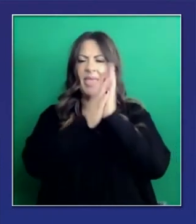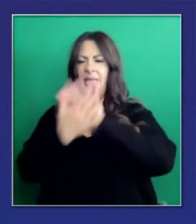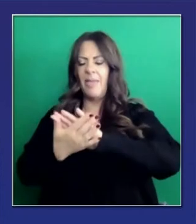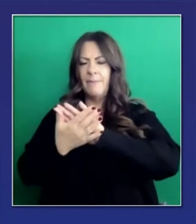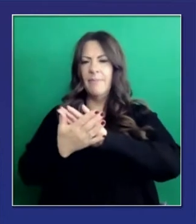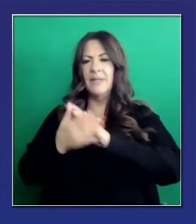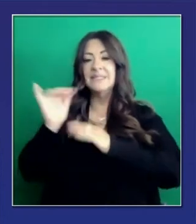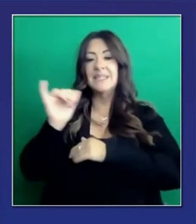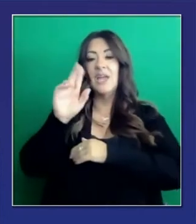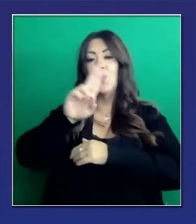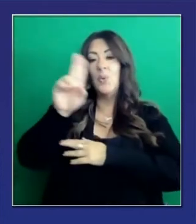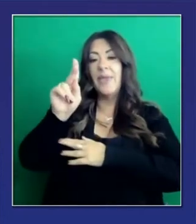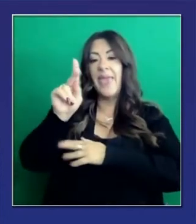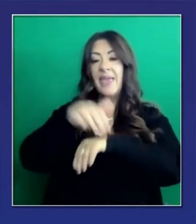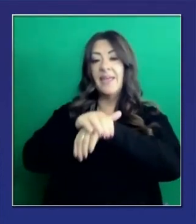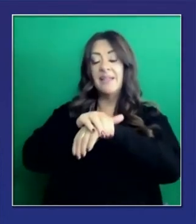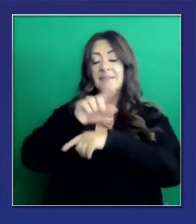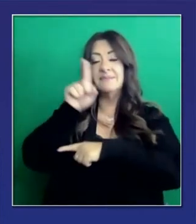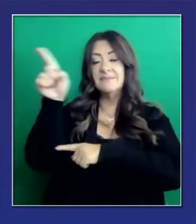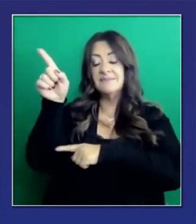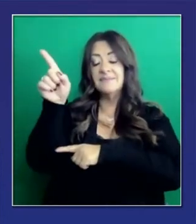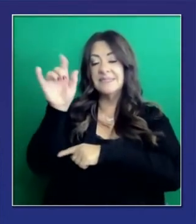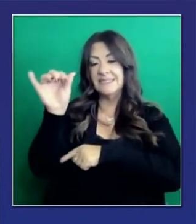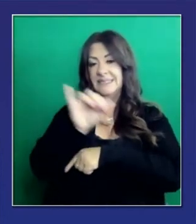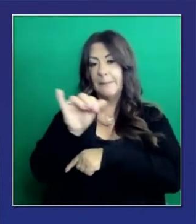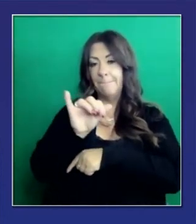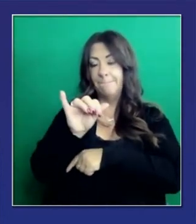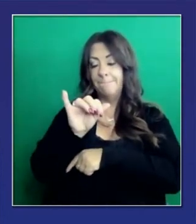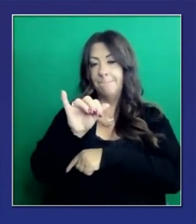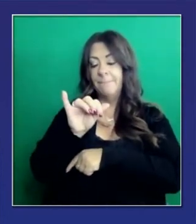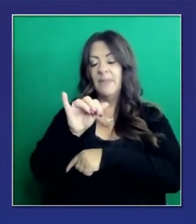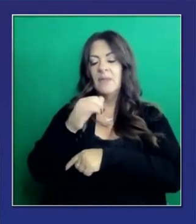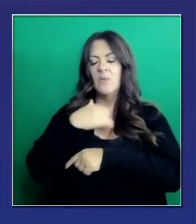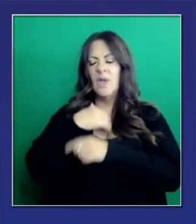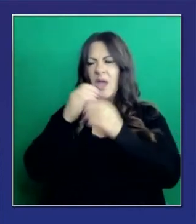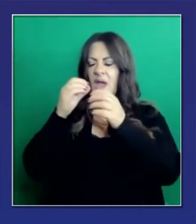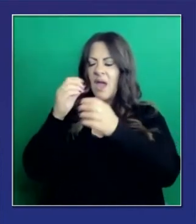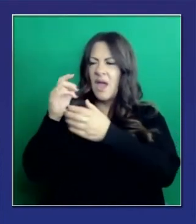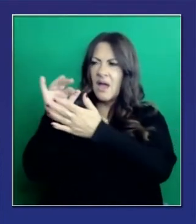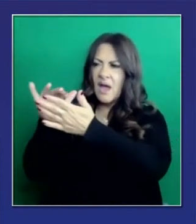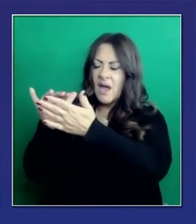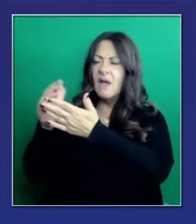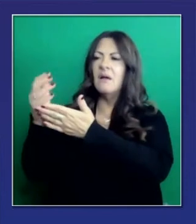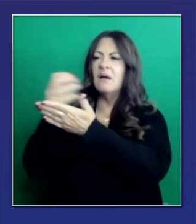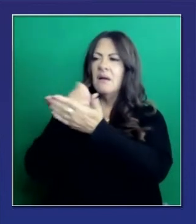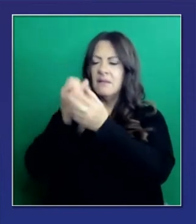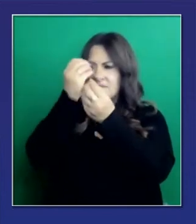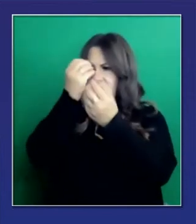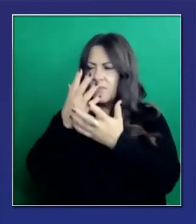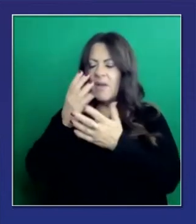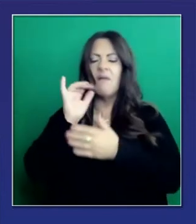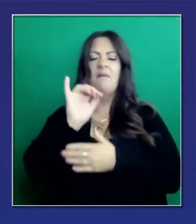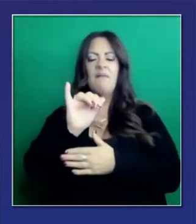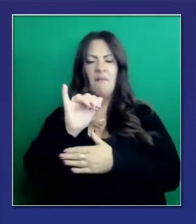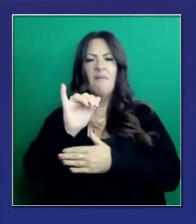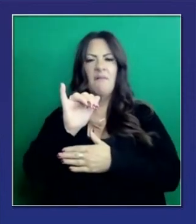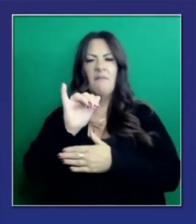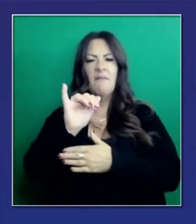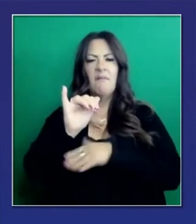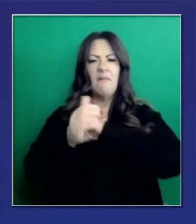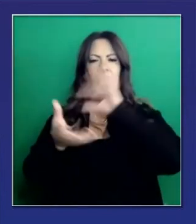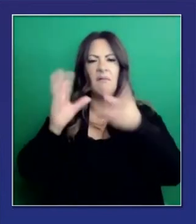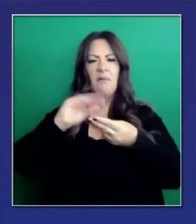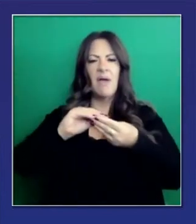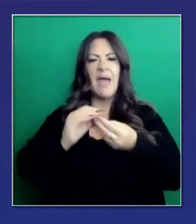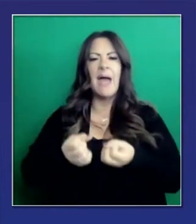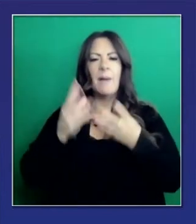del Reino Unido, ya actualizaremos los números que hay en San Diego y San Bernardino. Solamente en 9, 90 en